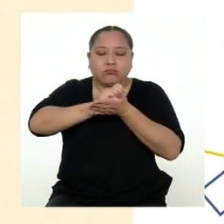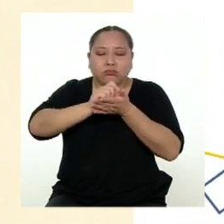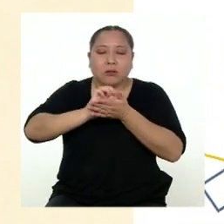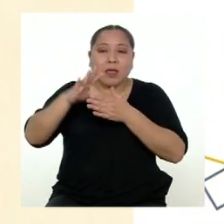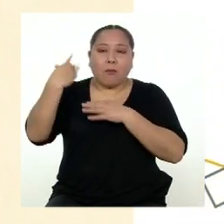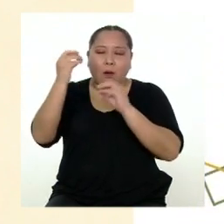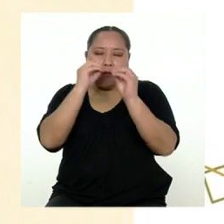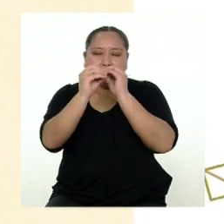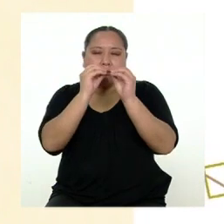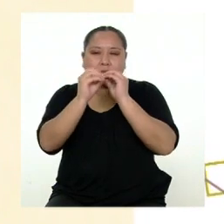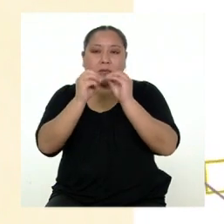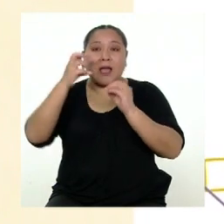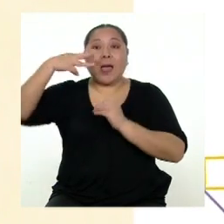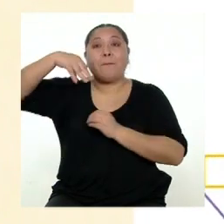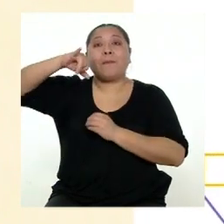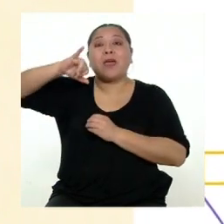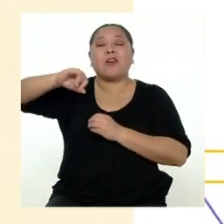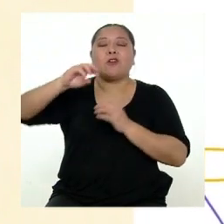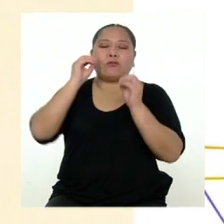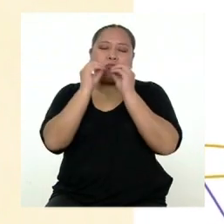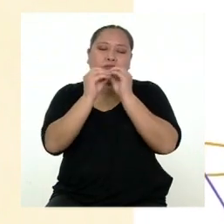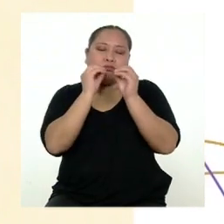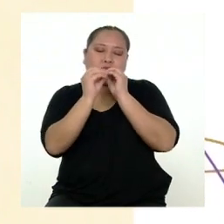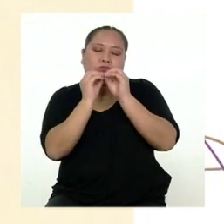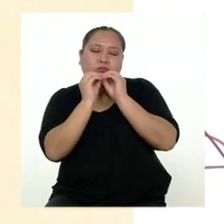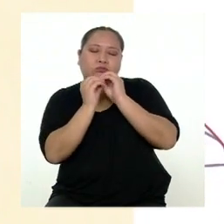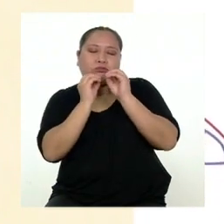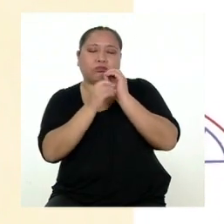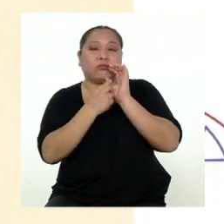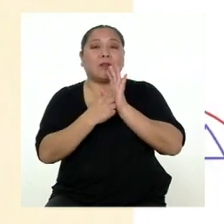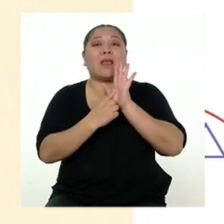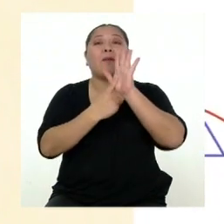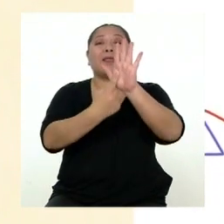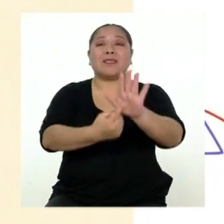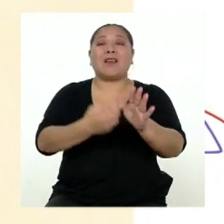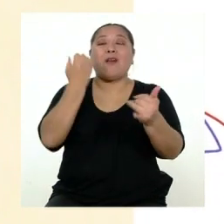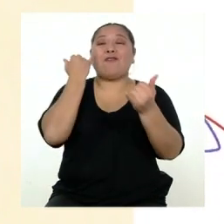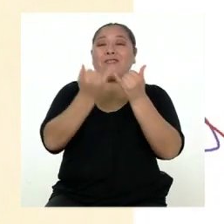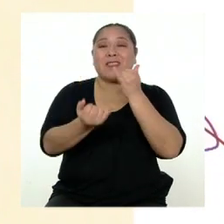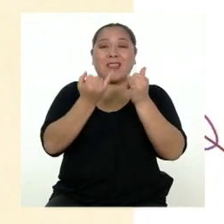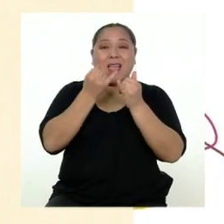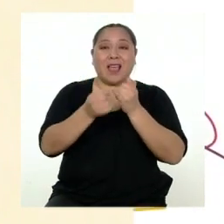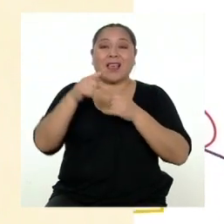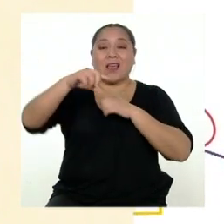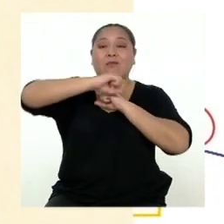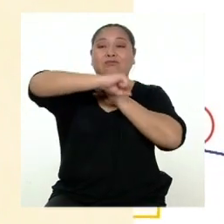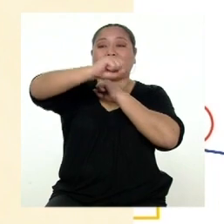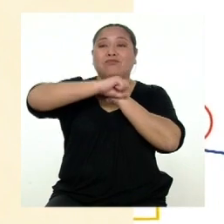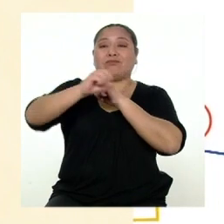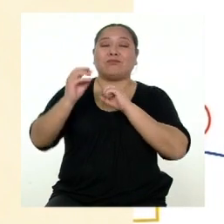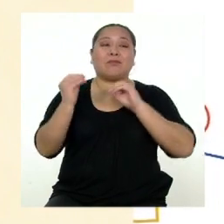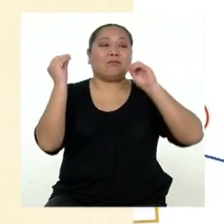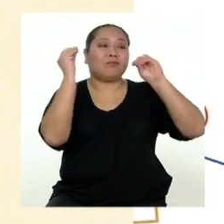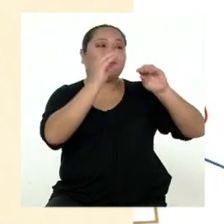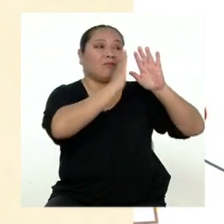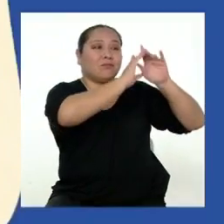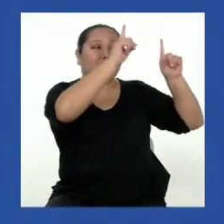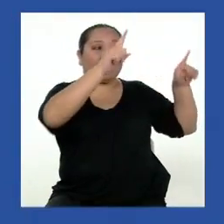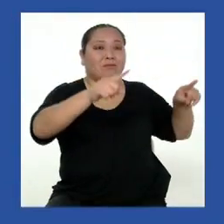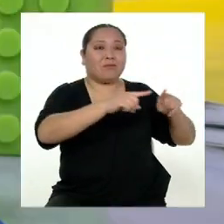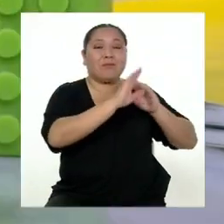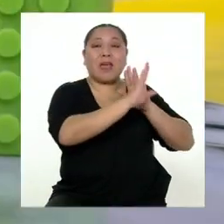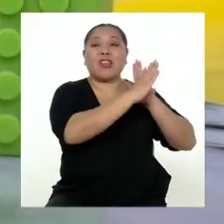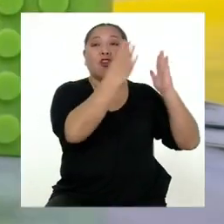Mientras, el día miércoles revisaremos, corregiremos y presentaremos la versión final que será publicada en nuestro periódico mural.